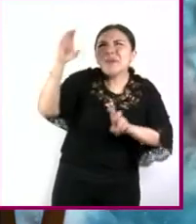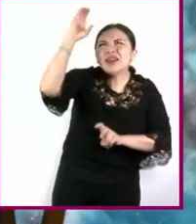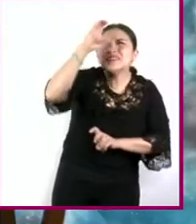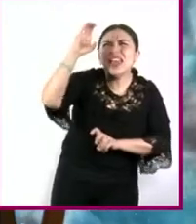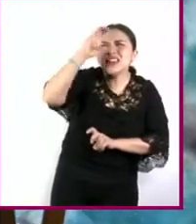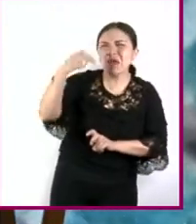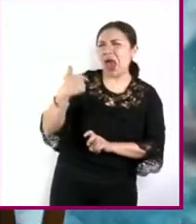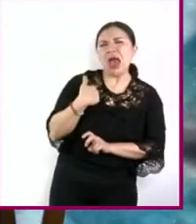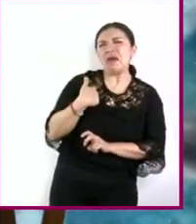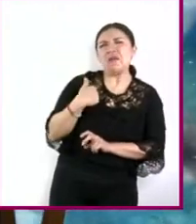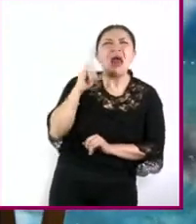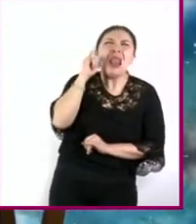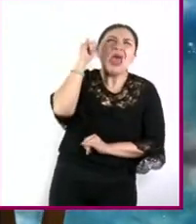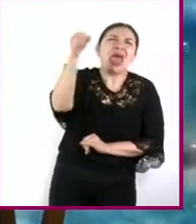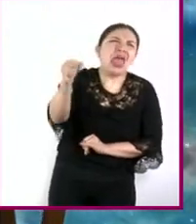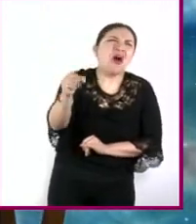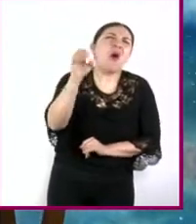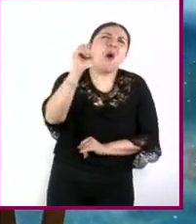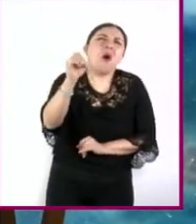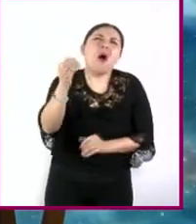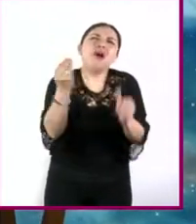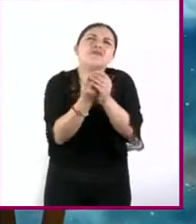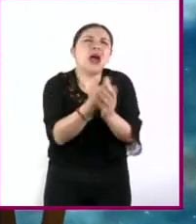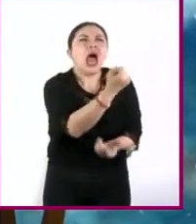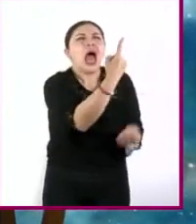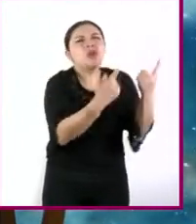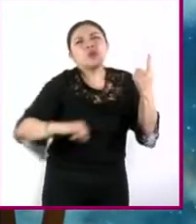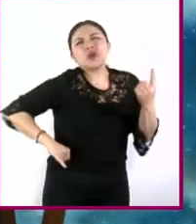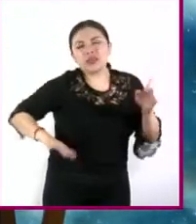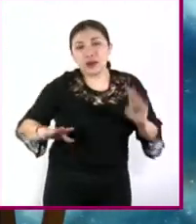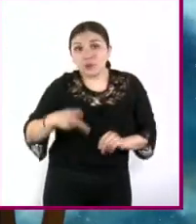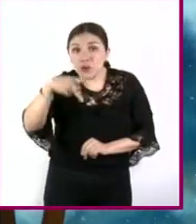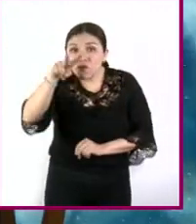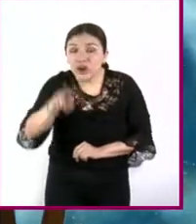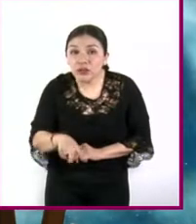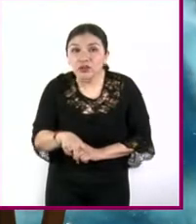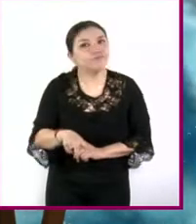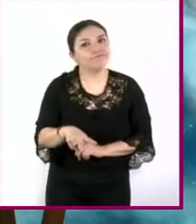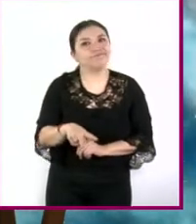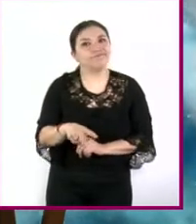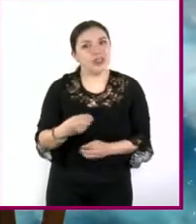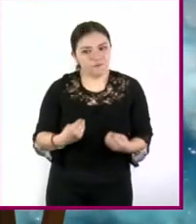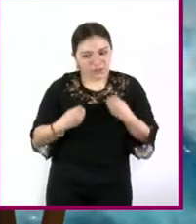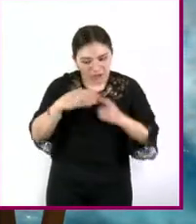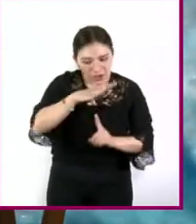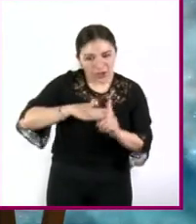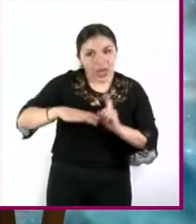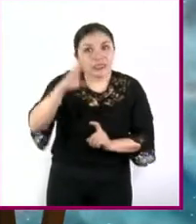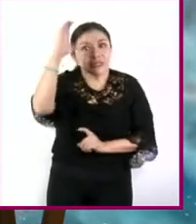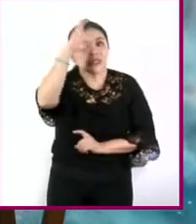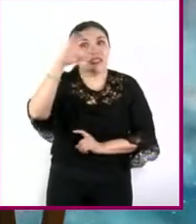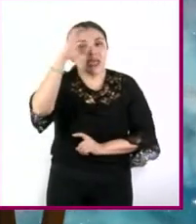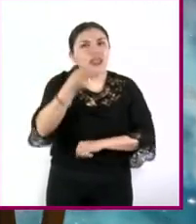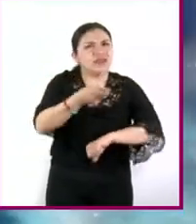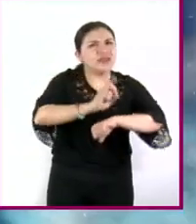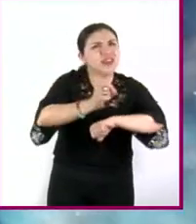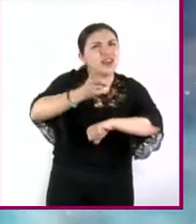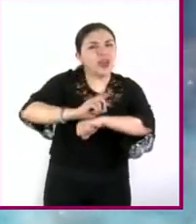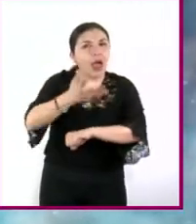temas científicos están lejos o que solo incluye algunos cuantos pero lo cierto es que vivimos la ciencia todos